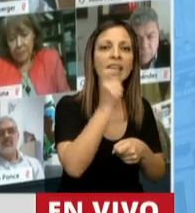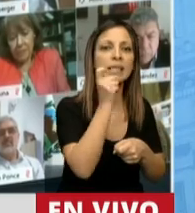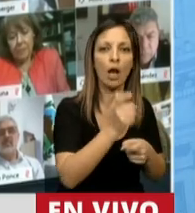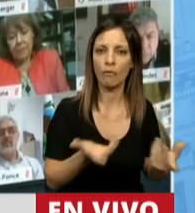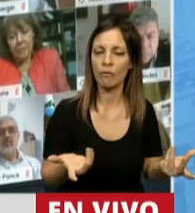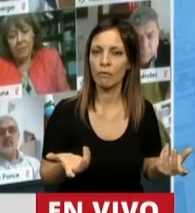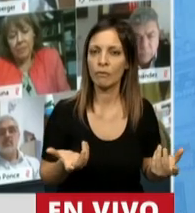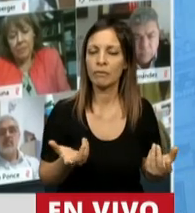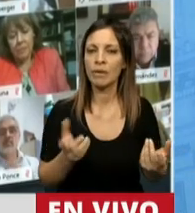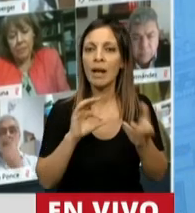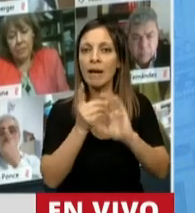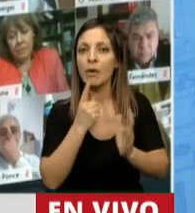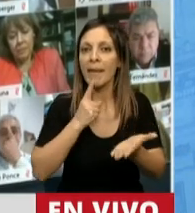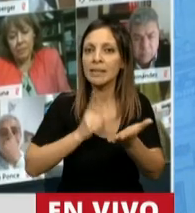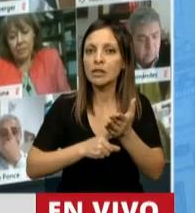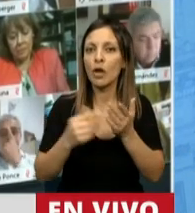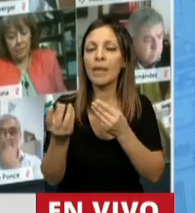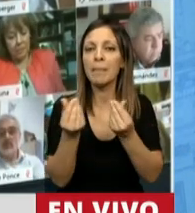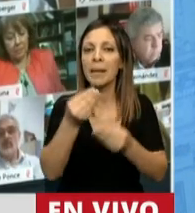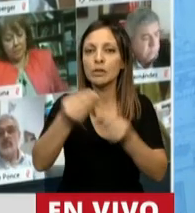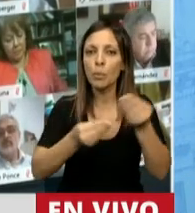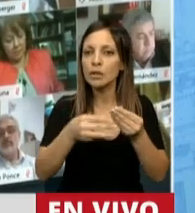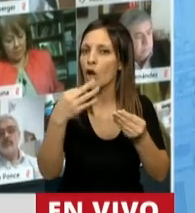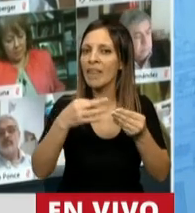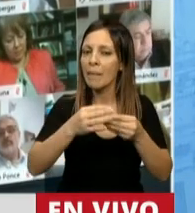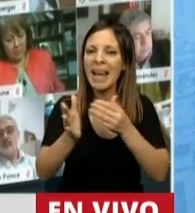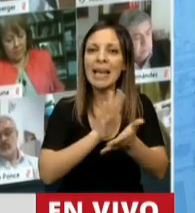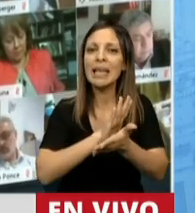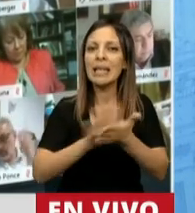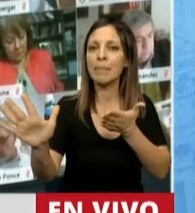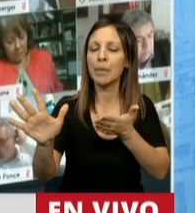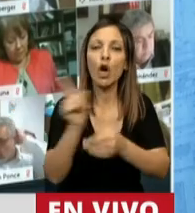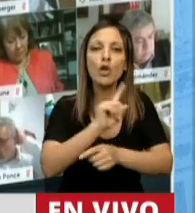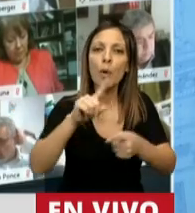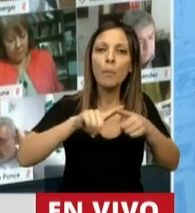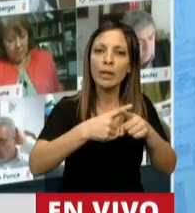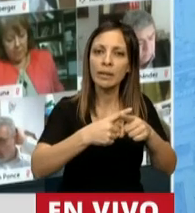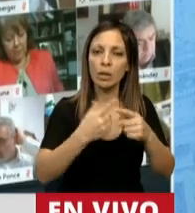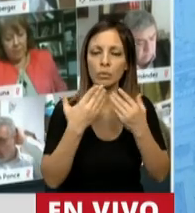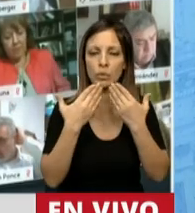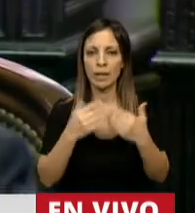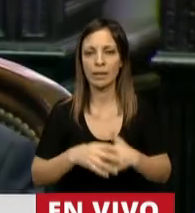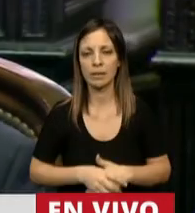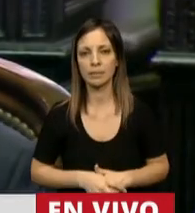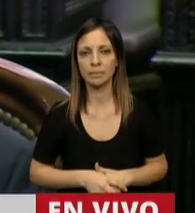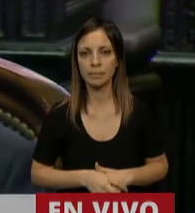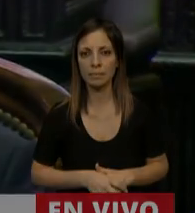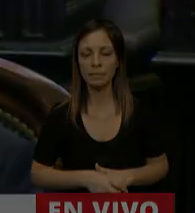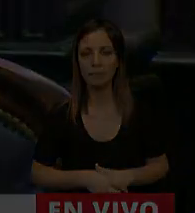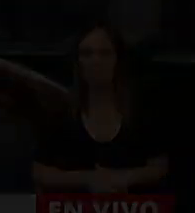criterio de ejecución presupuestario tiene que ser objetivo, no político, señor Presidente. Muchas gracias. Gracias,